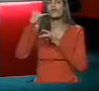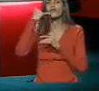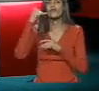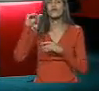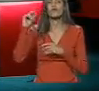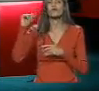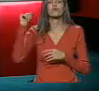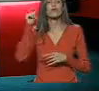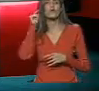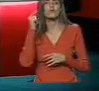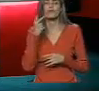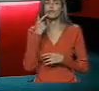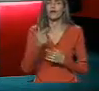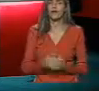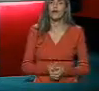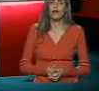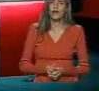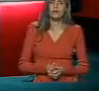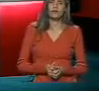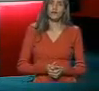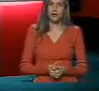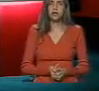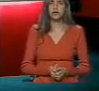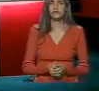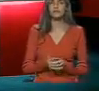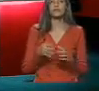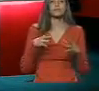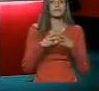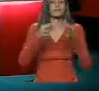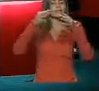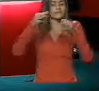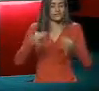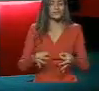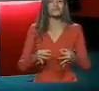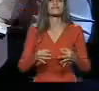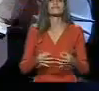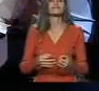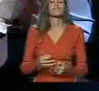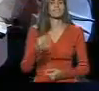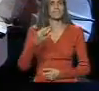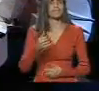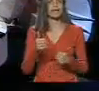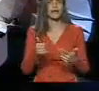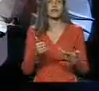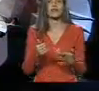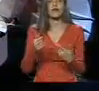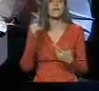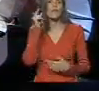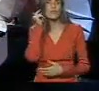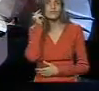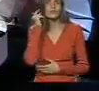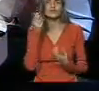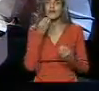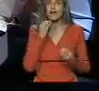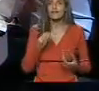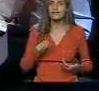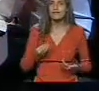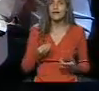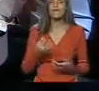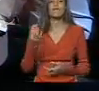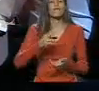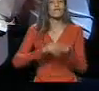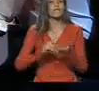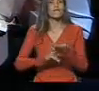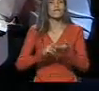ahí casi que dio disparos precisos, ¿no? Y es una muchacha que en